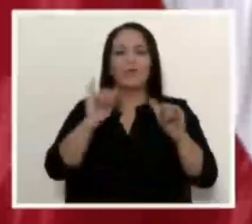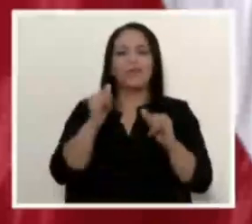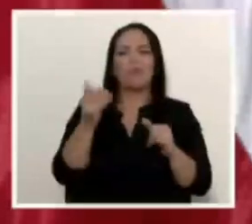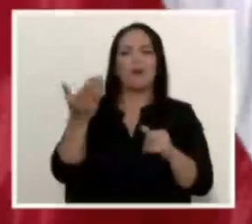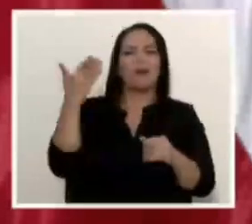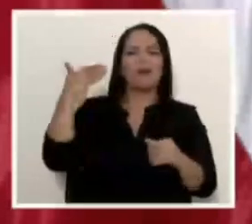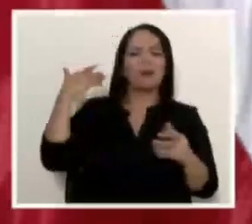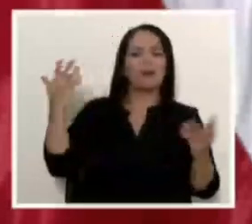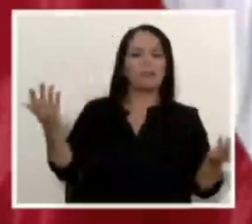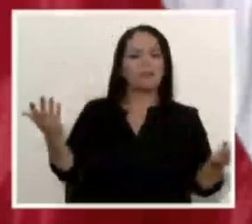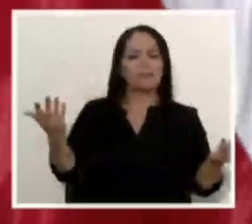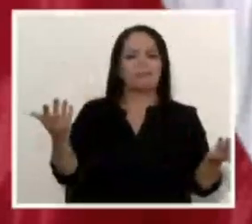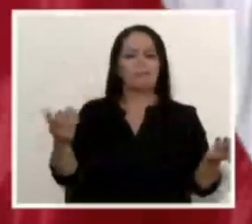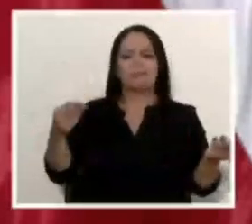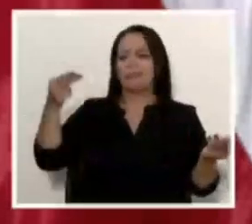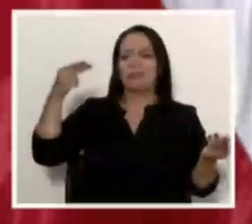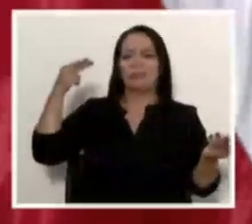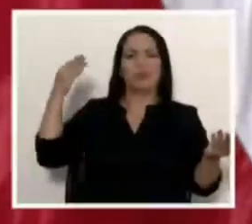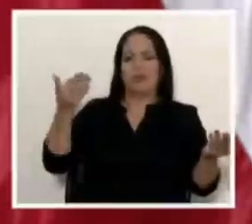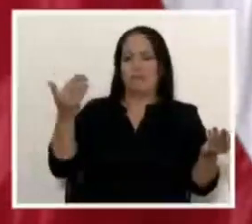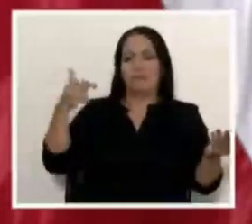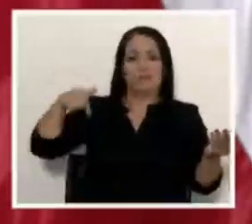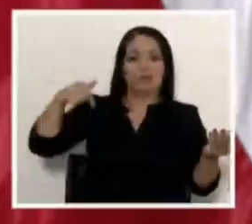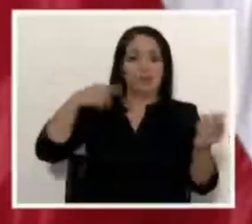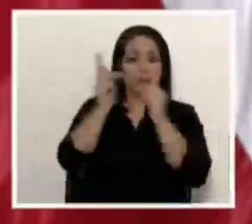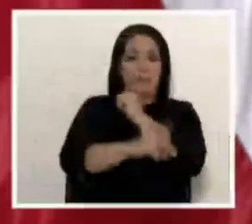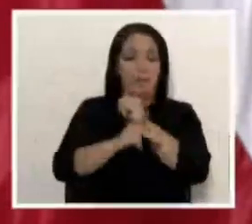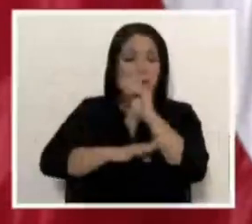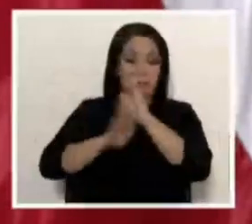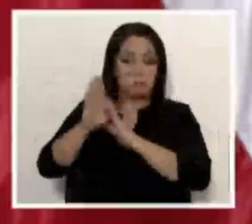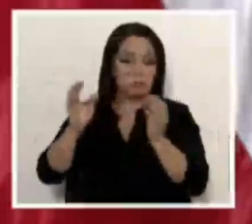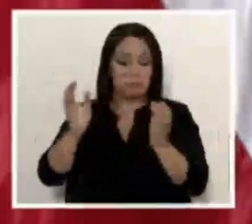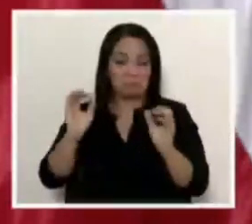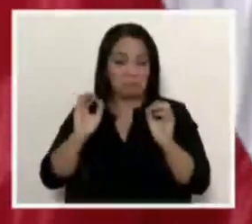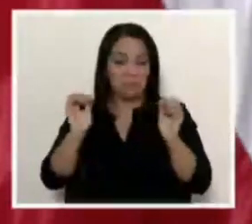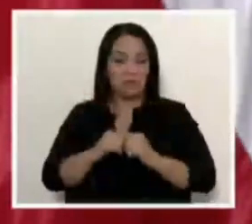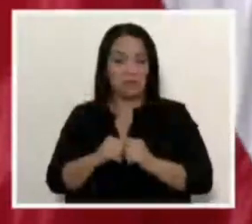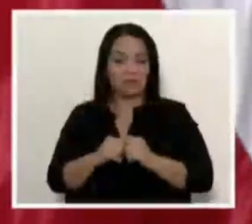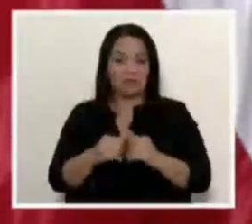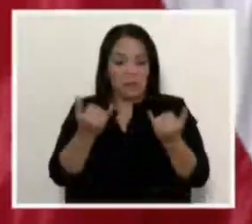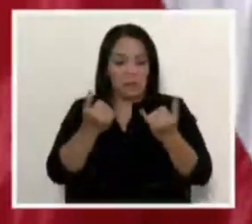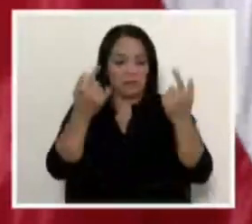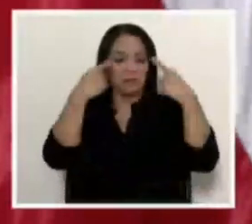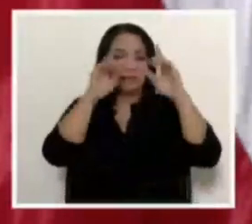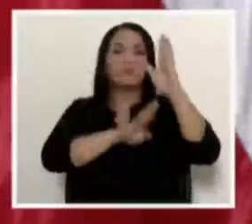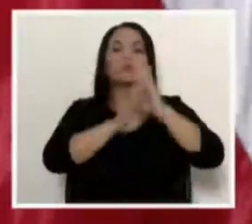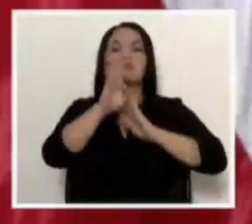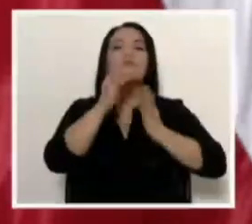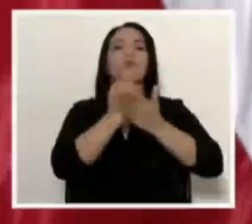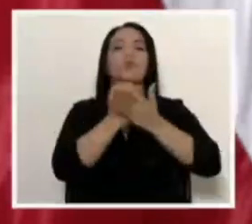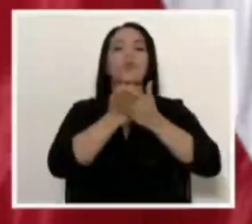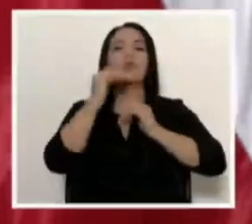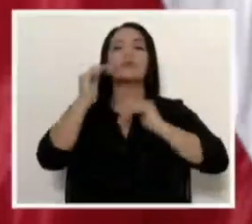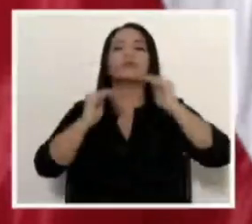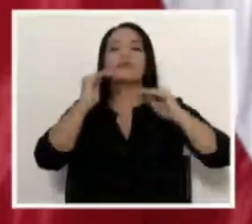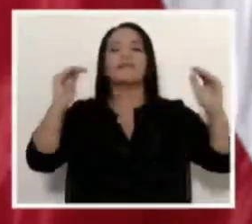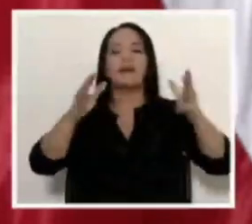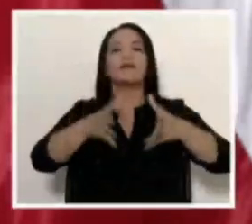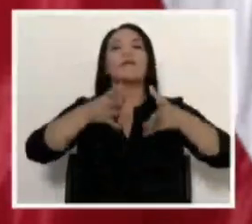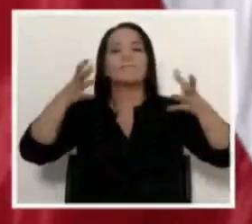precedente en la historia reciente de este país, hacia el progreso económico, la estabilidad